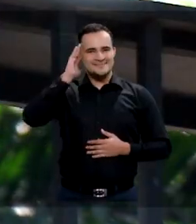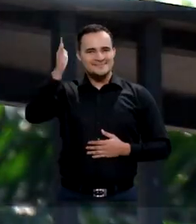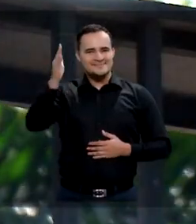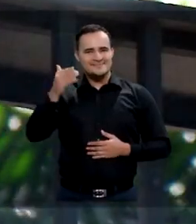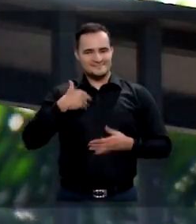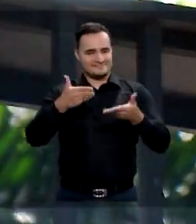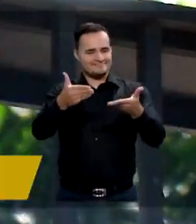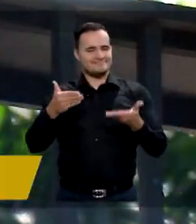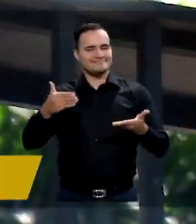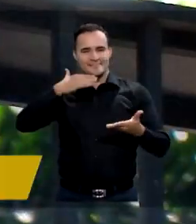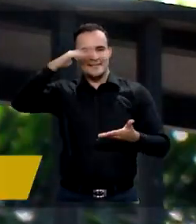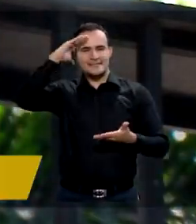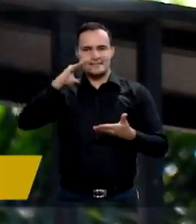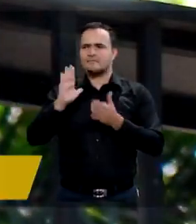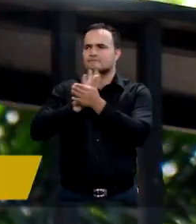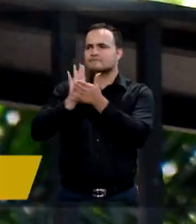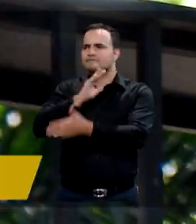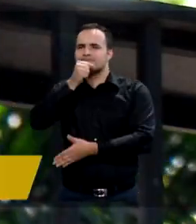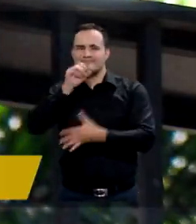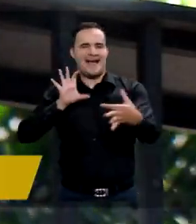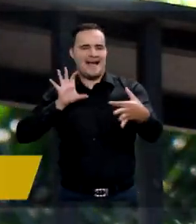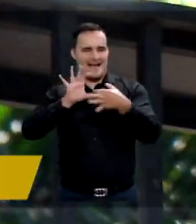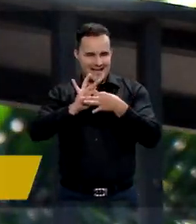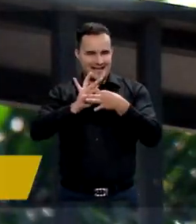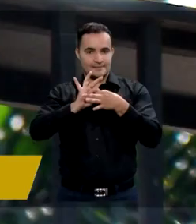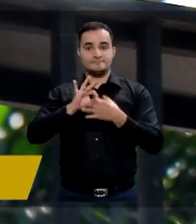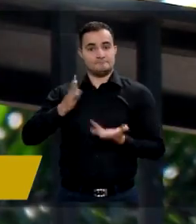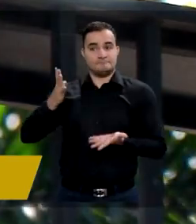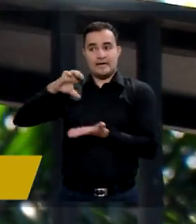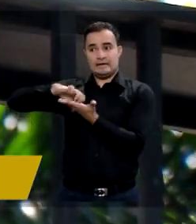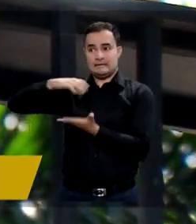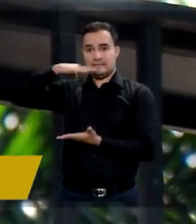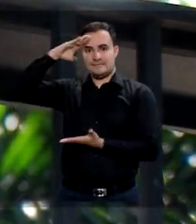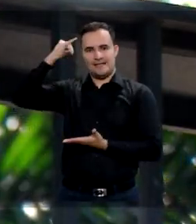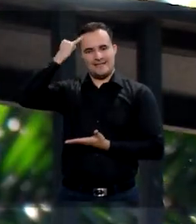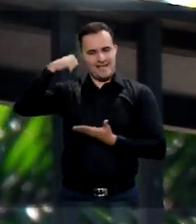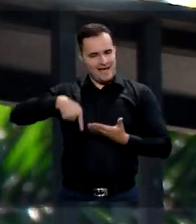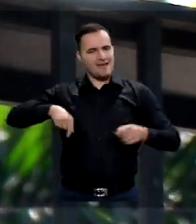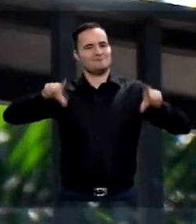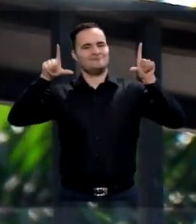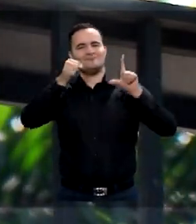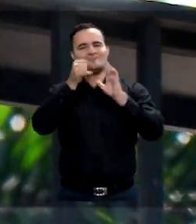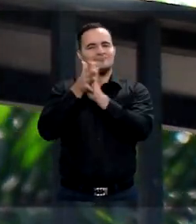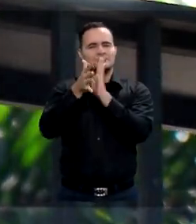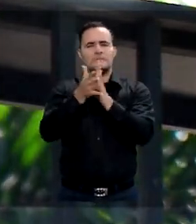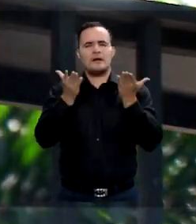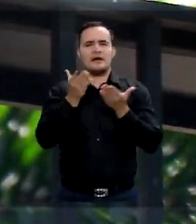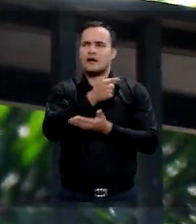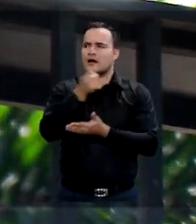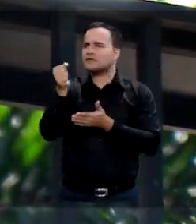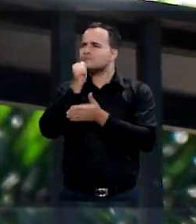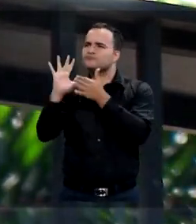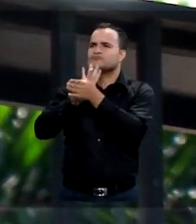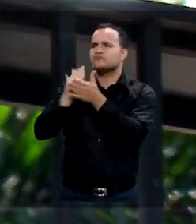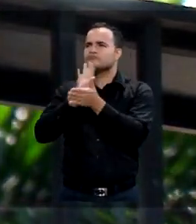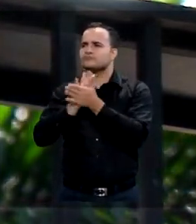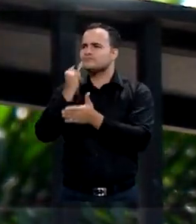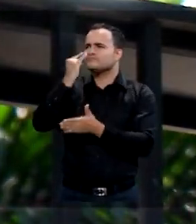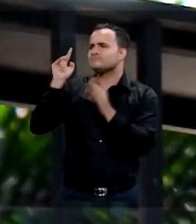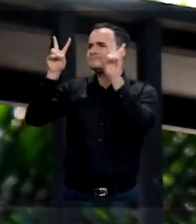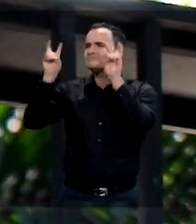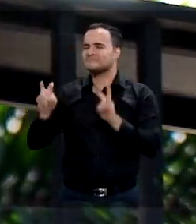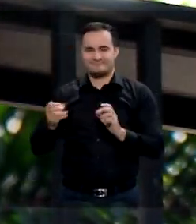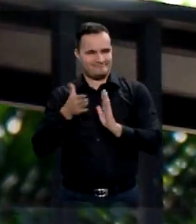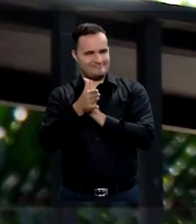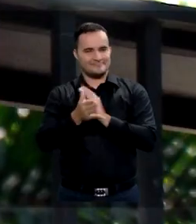Hola, esto es Medellín Conecta TV, el espacio de la Alcaldía de Medellín para que conozcas las últimas noticias de la ciudad y las historias que